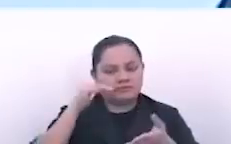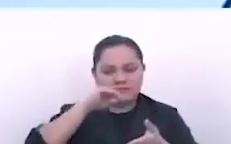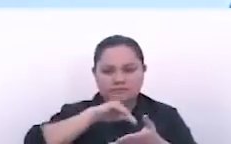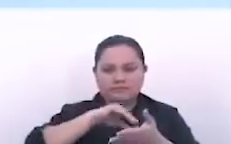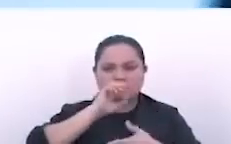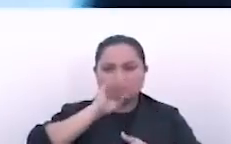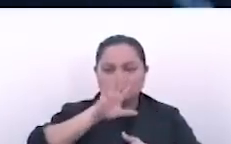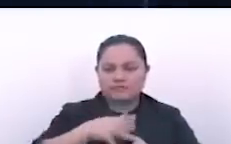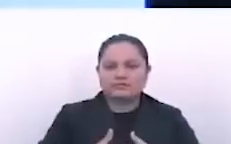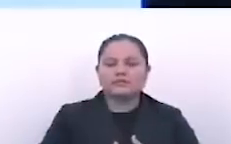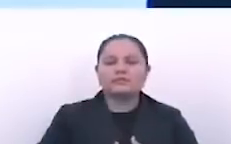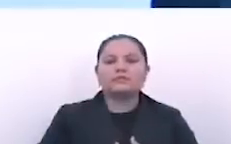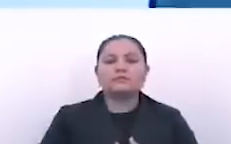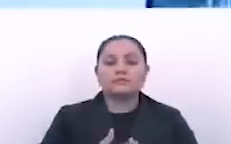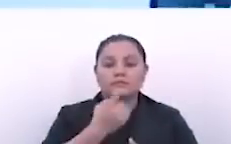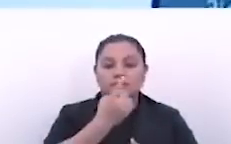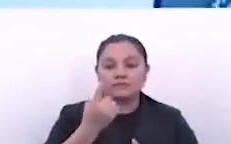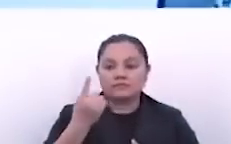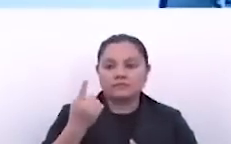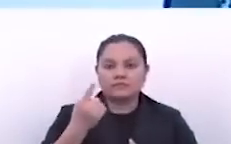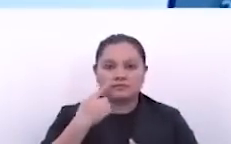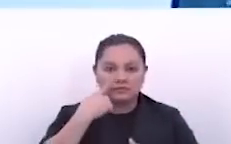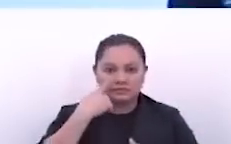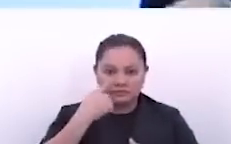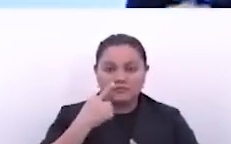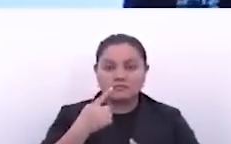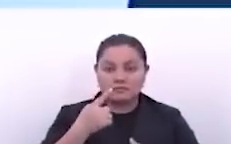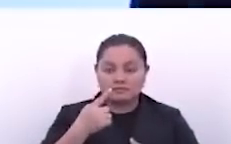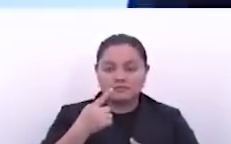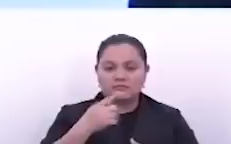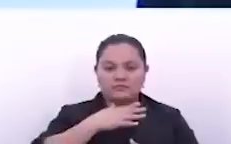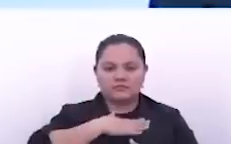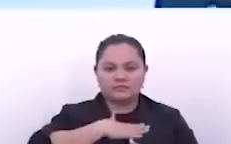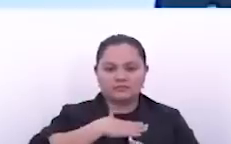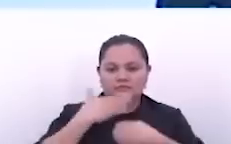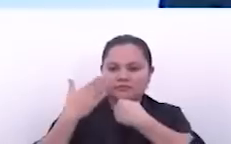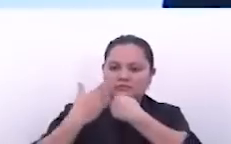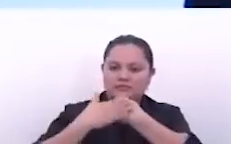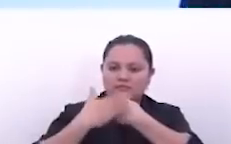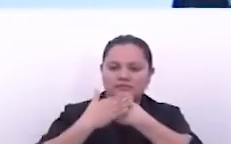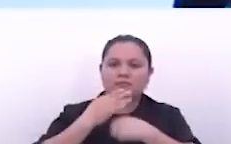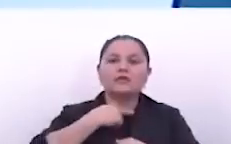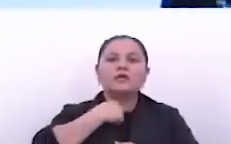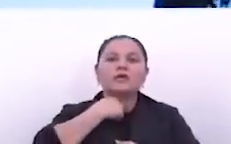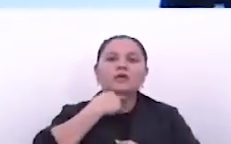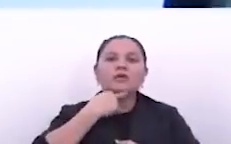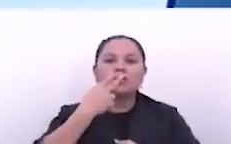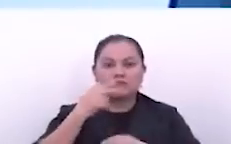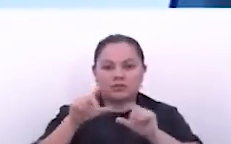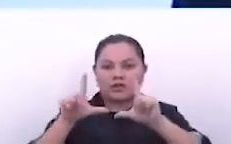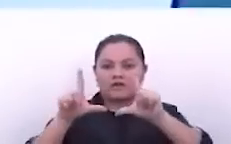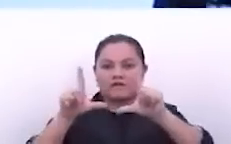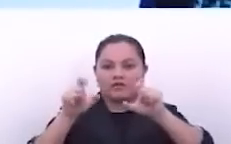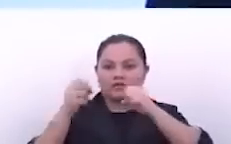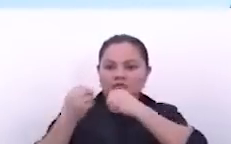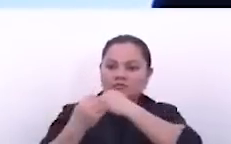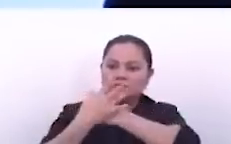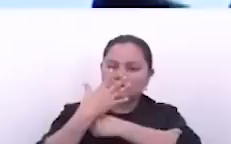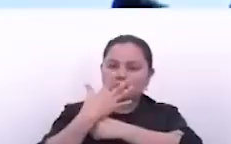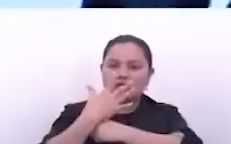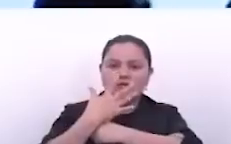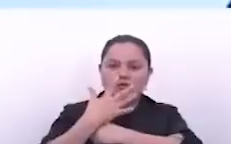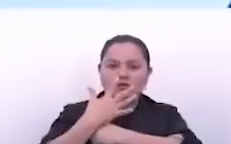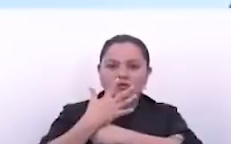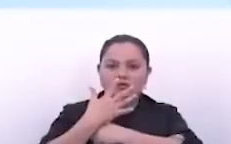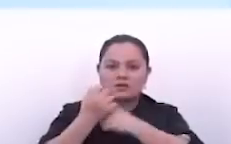la gente está pendiente. A mí me mandan audios, me mandan fotografías, donde están